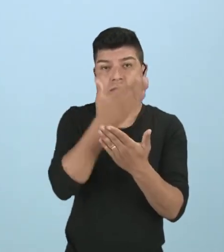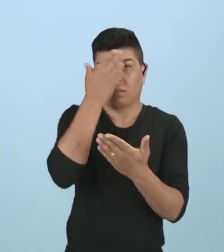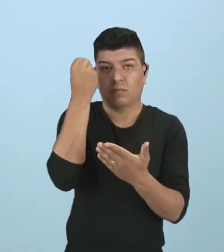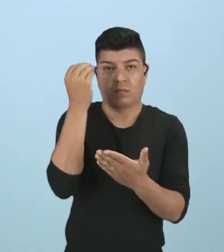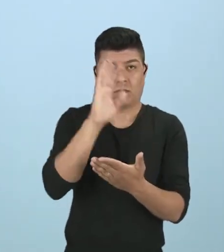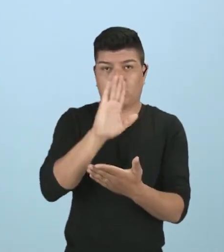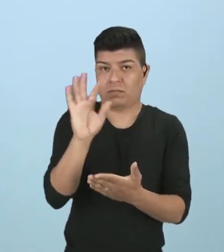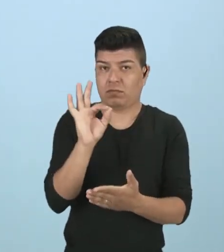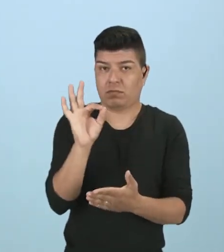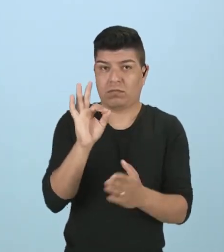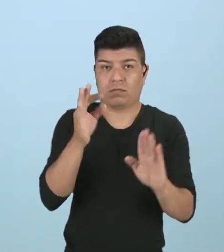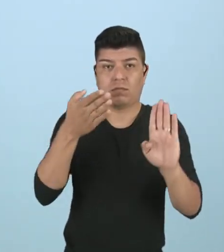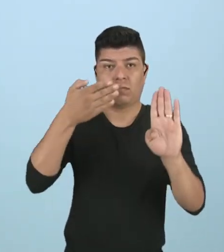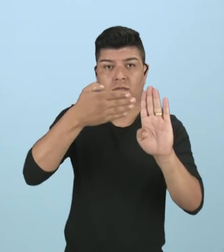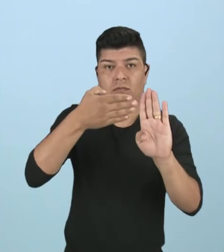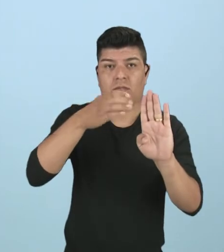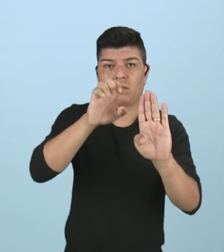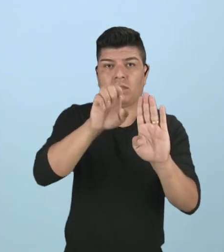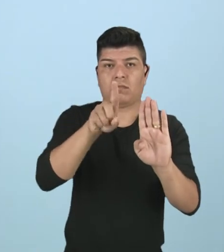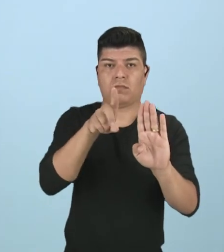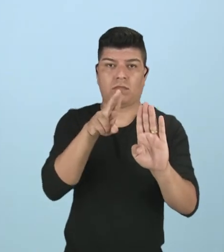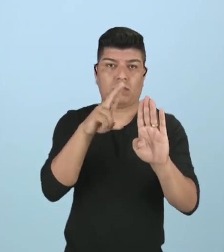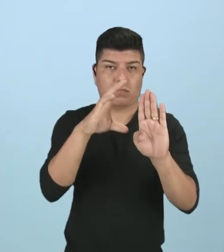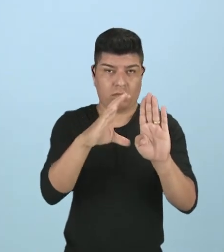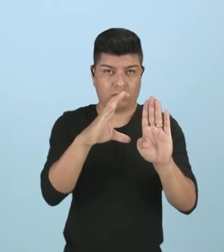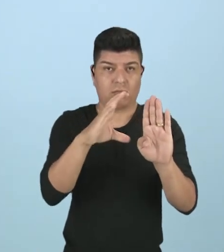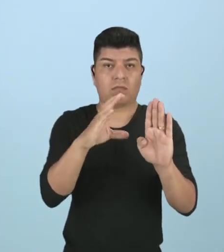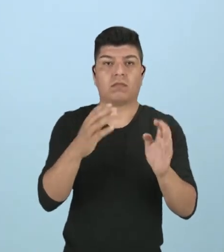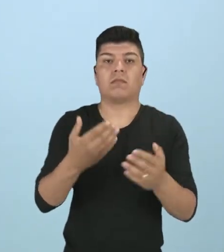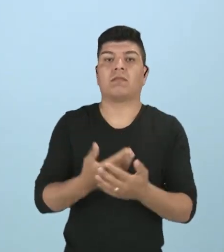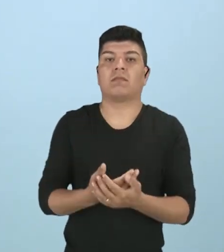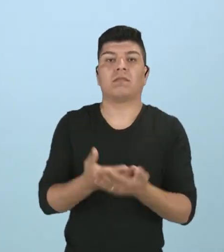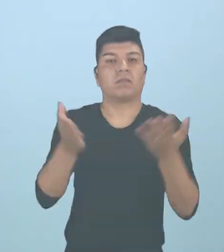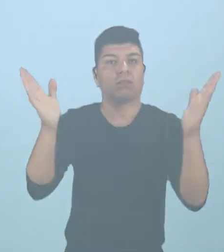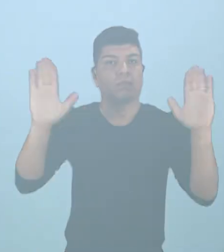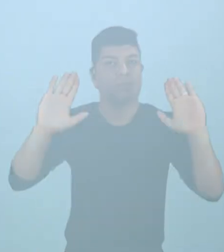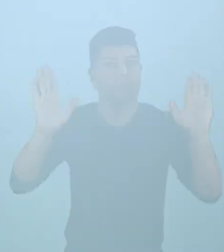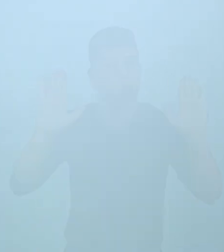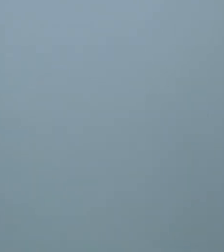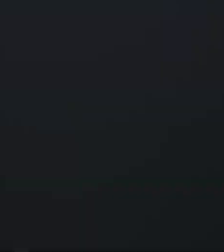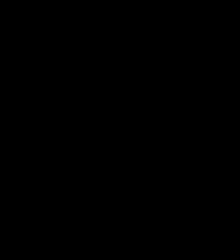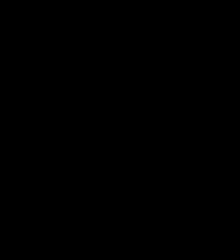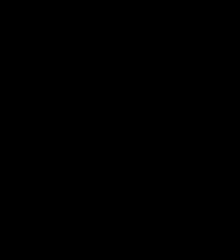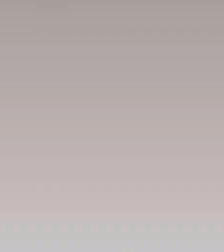se esqueçam de acessar a plataforma Eduk. Y entonces, hasta la próxima.